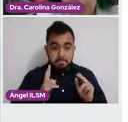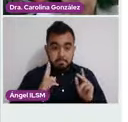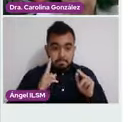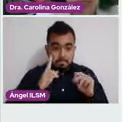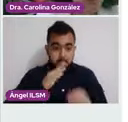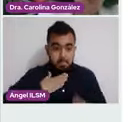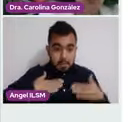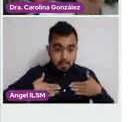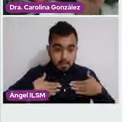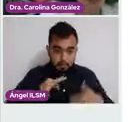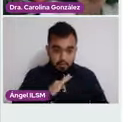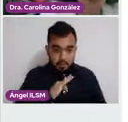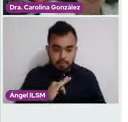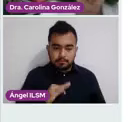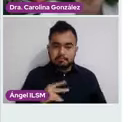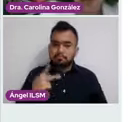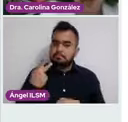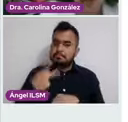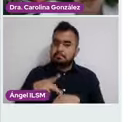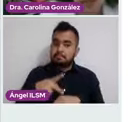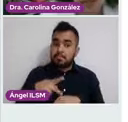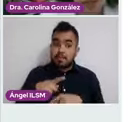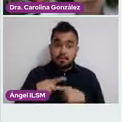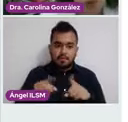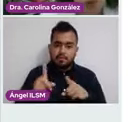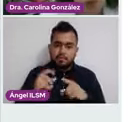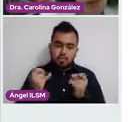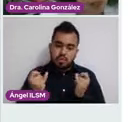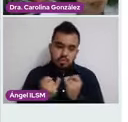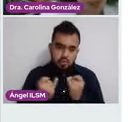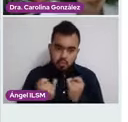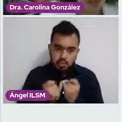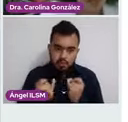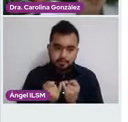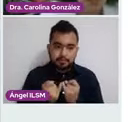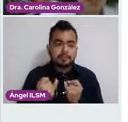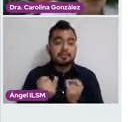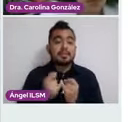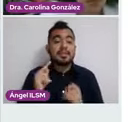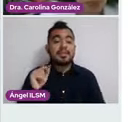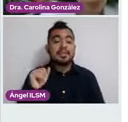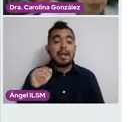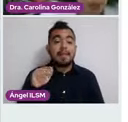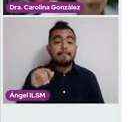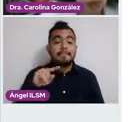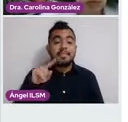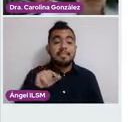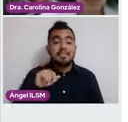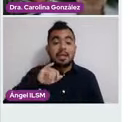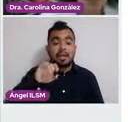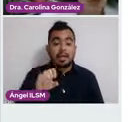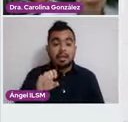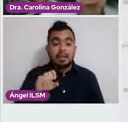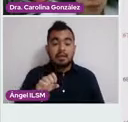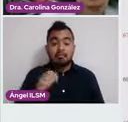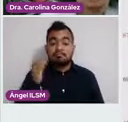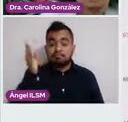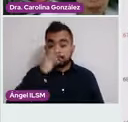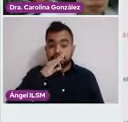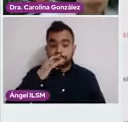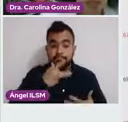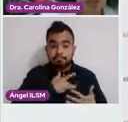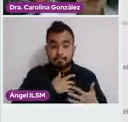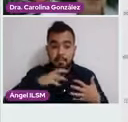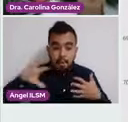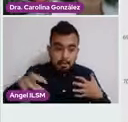El riesgo no cambia y tampoco el tamizaje. El tamizaje con implantes mamarios, si no hay factores de